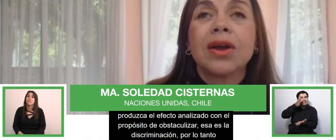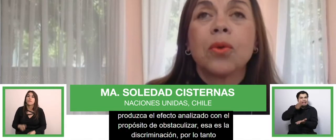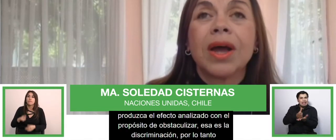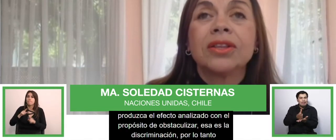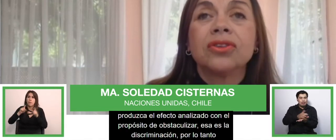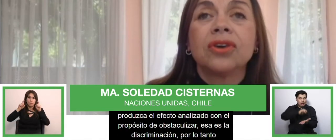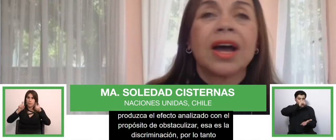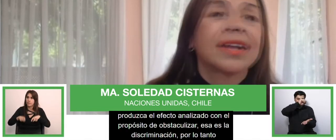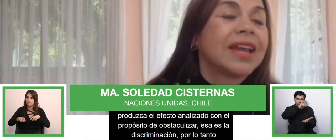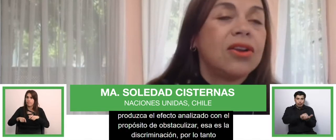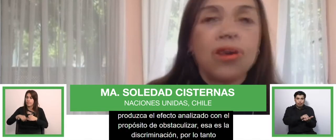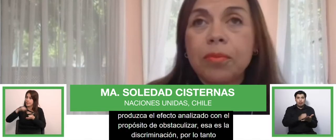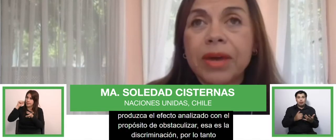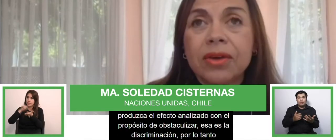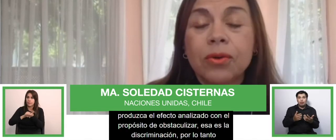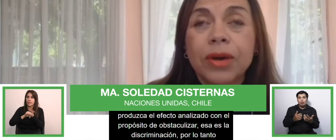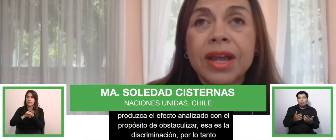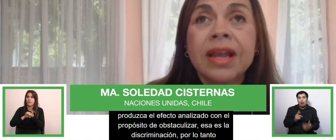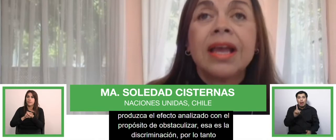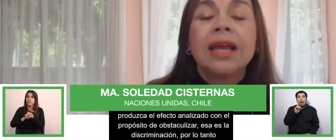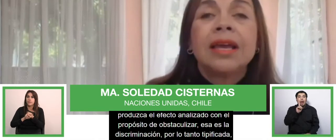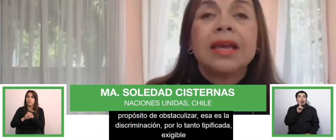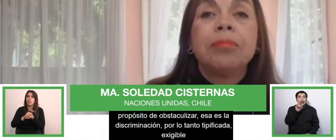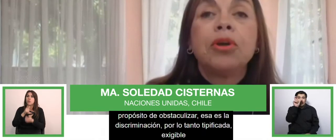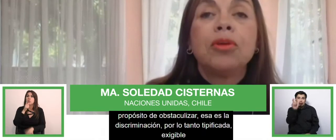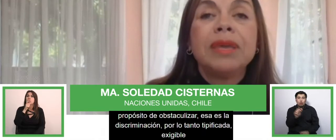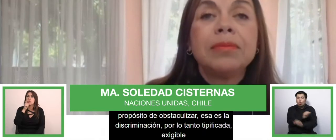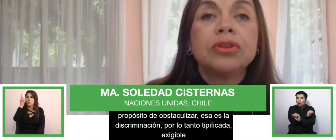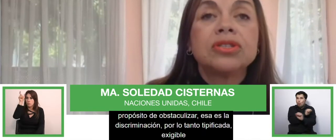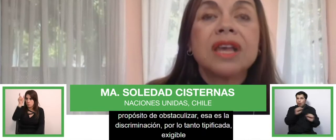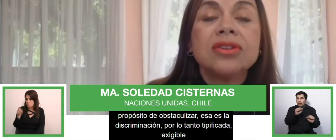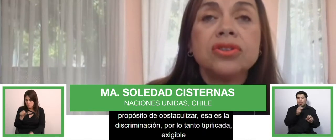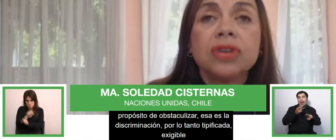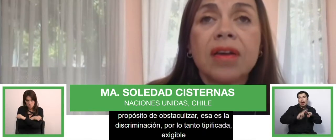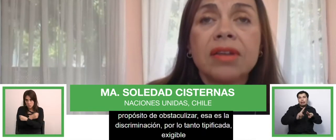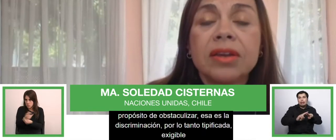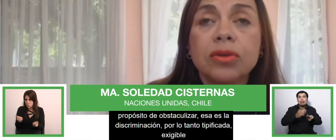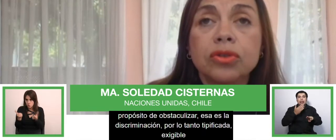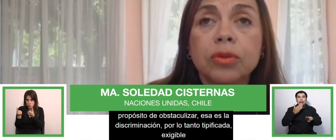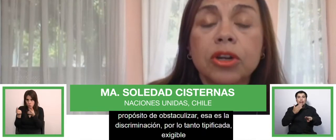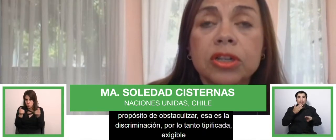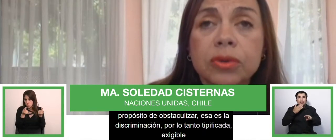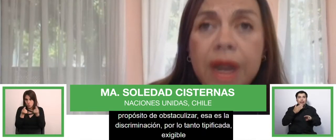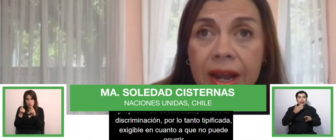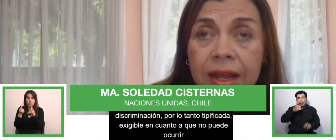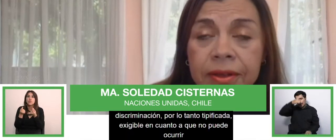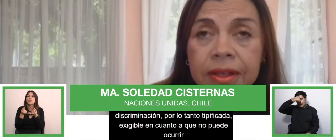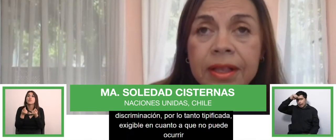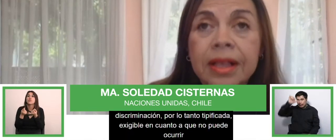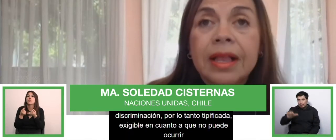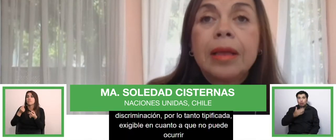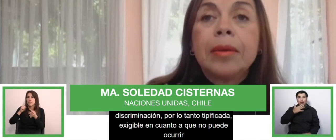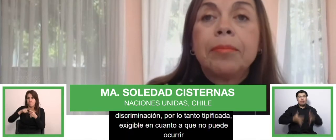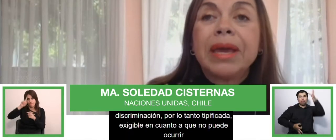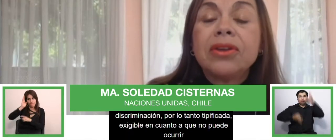exigible en cuanto a que no puede ocurrir y por lo mismo sancionable incluso por los tribunales.